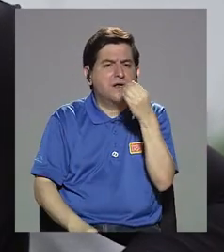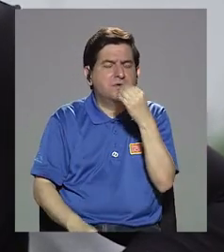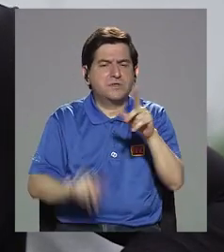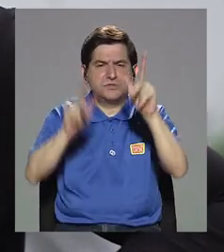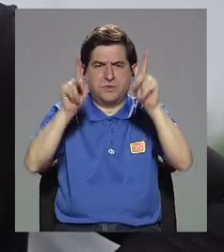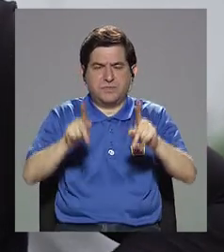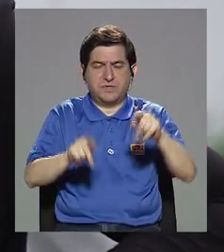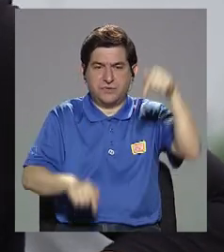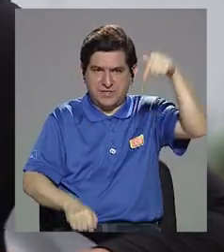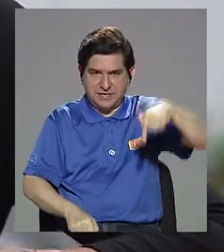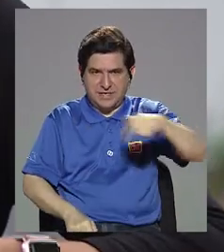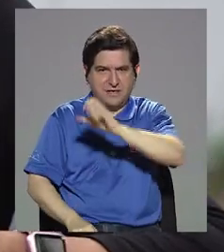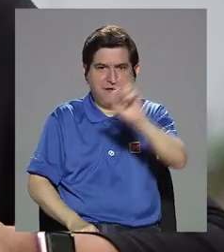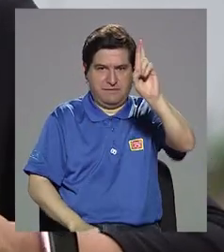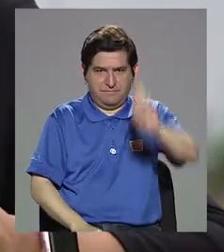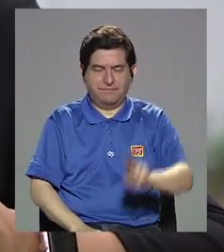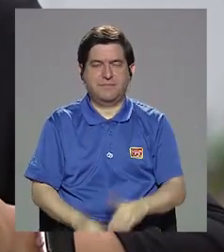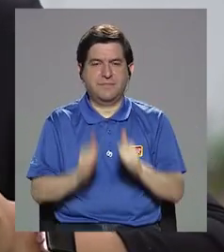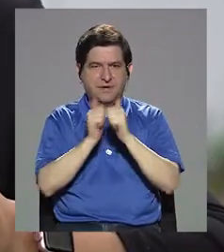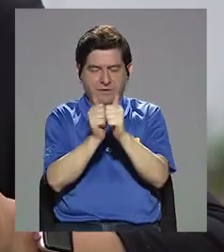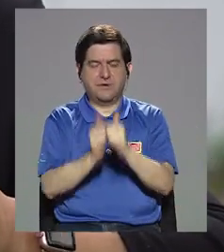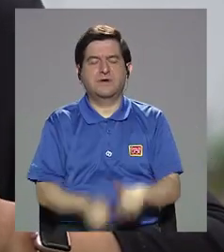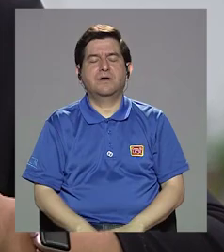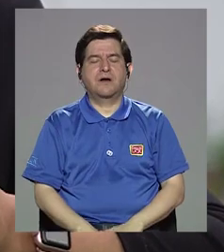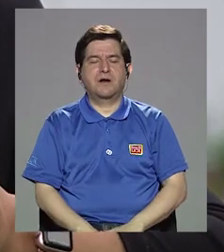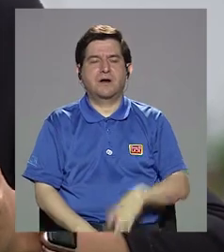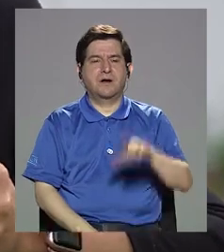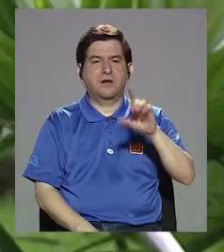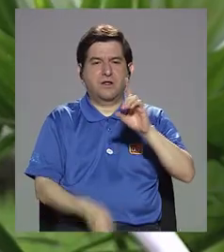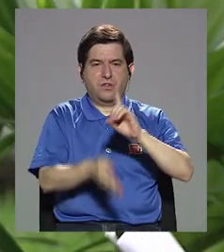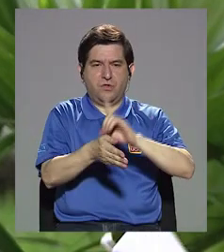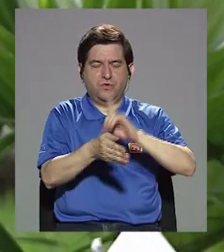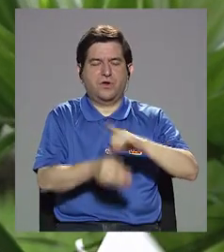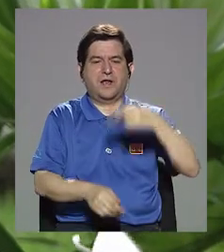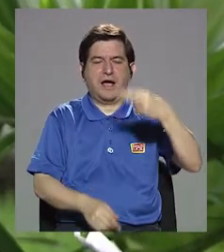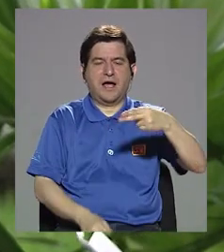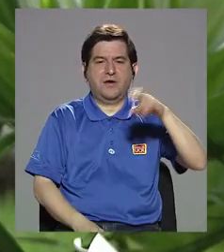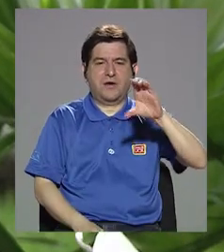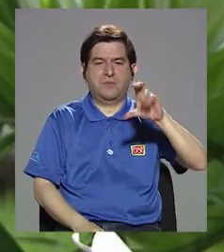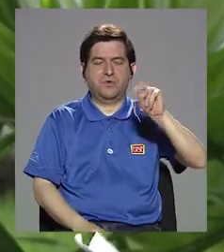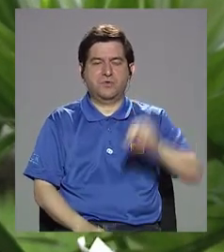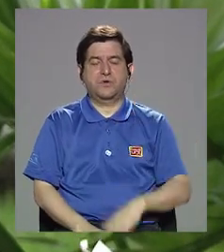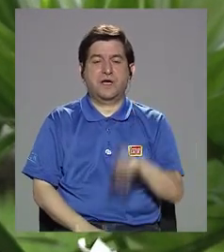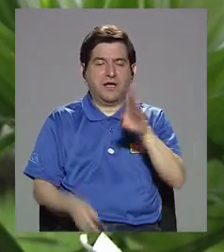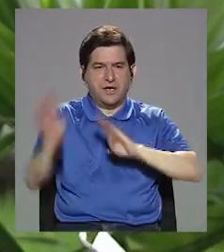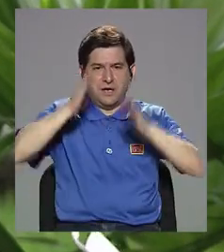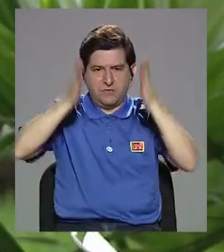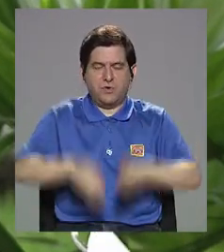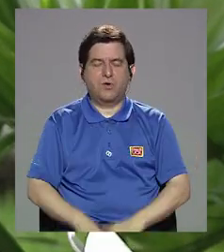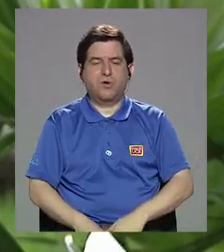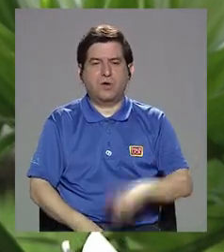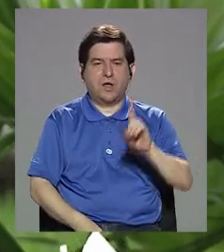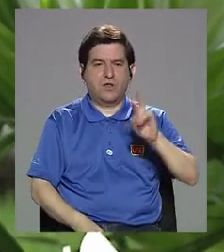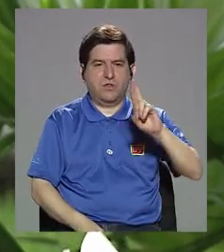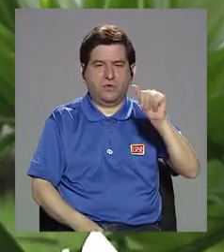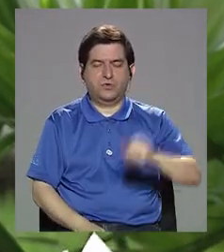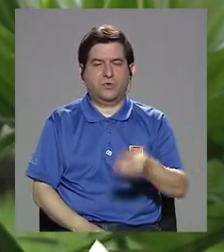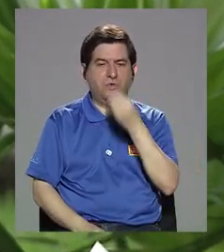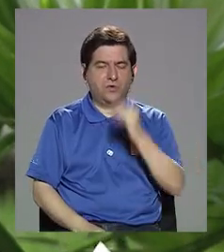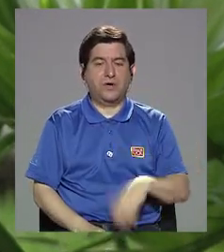nutrición del costarricense, para ello nos acompaña la doctora Hania Campos Núñez, ella es bióloga y doctora en nutrición,